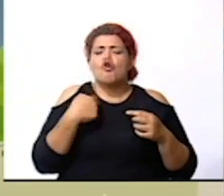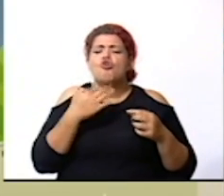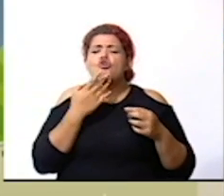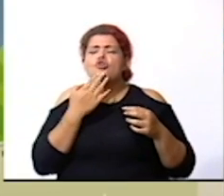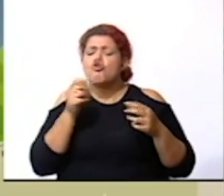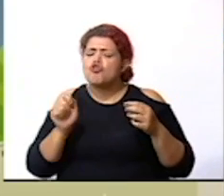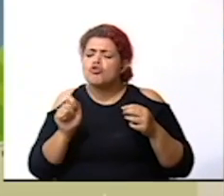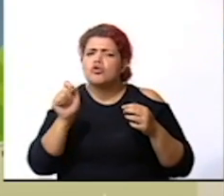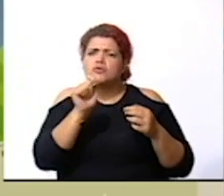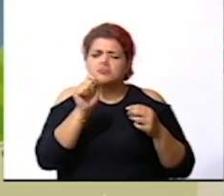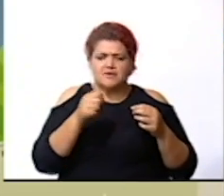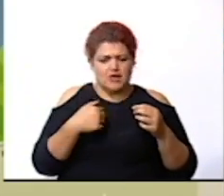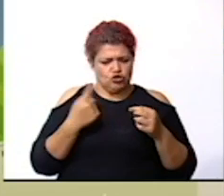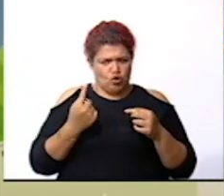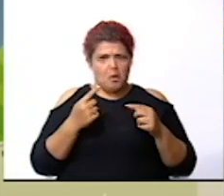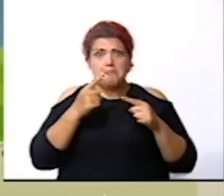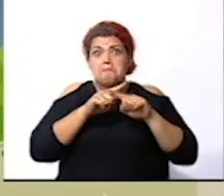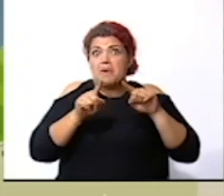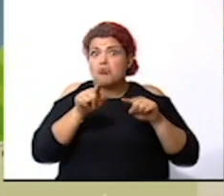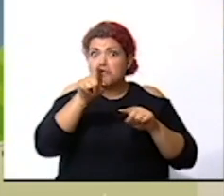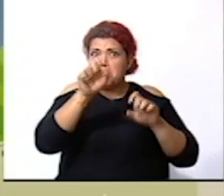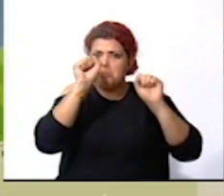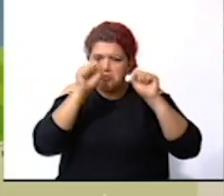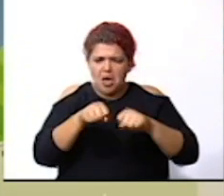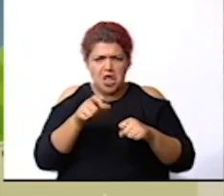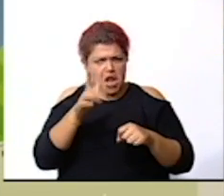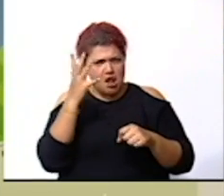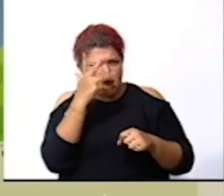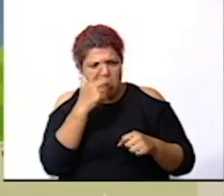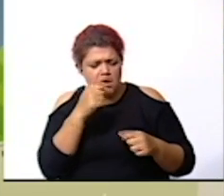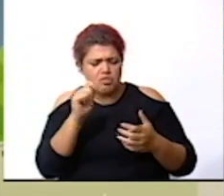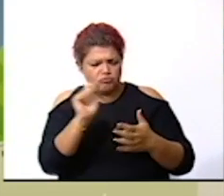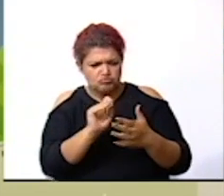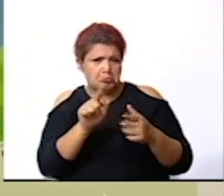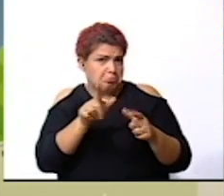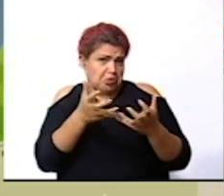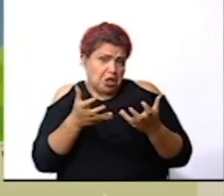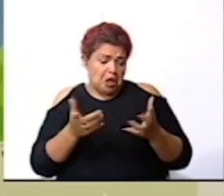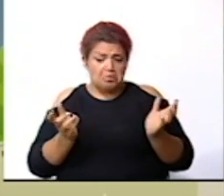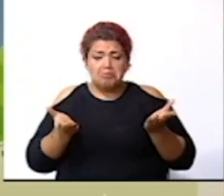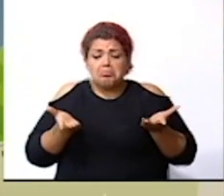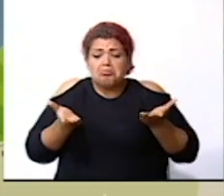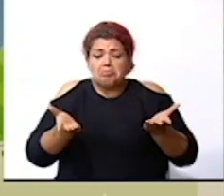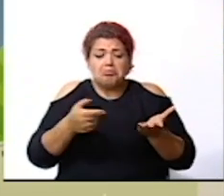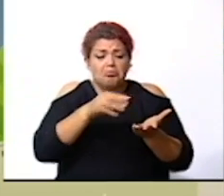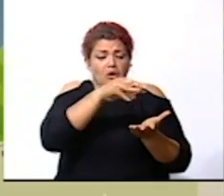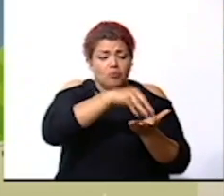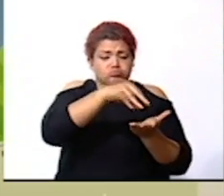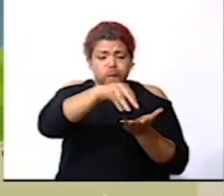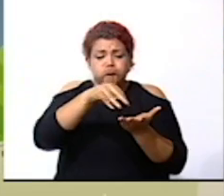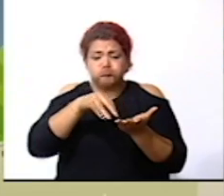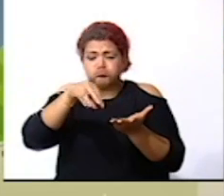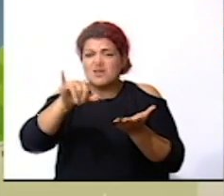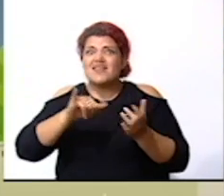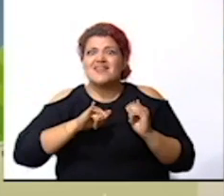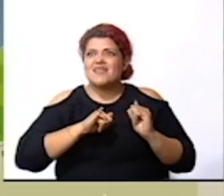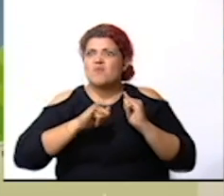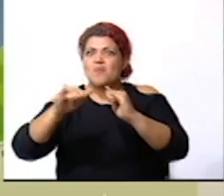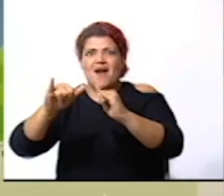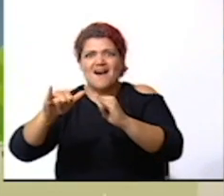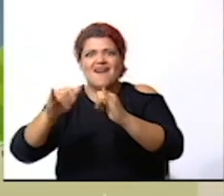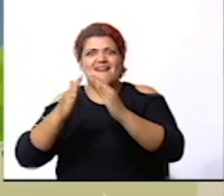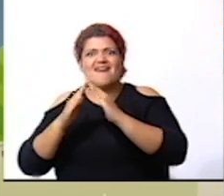pero ustedes pueden hacerlo bien lindo y si desearan hacer una maqueta perfecto no hay ningún problema